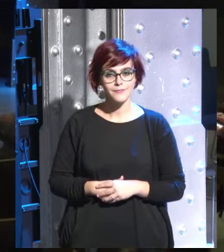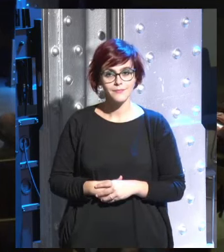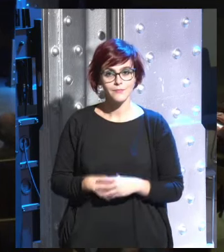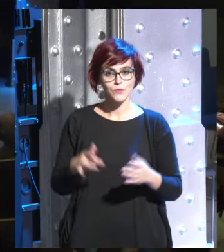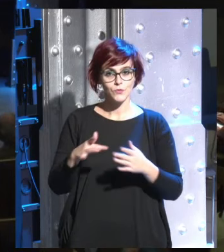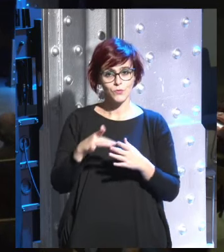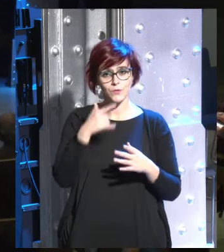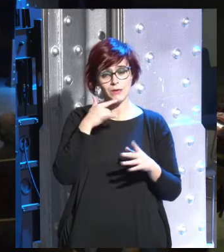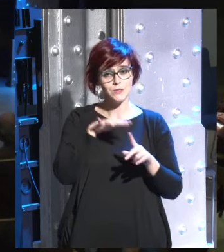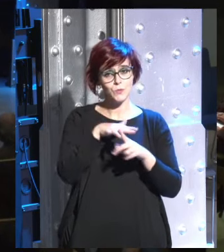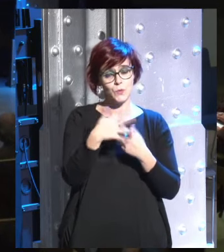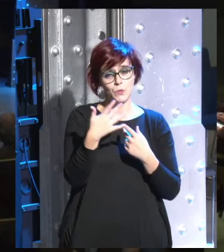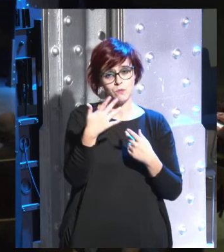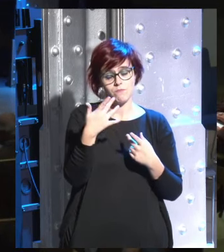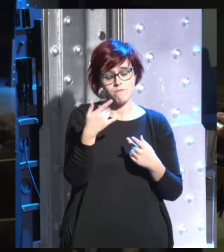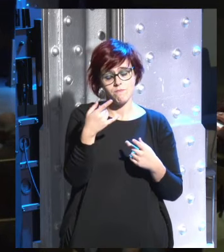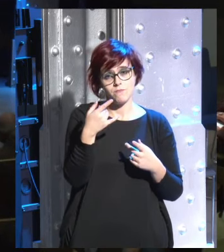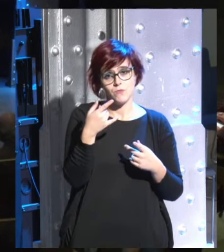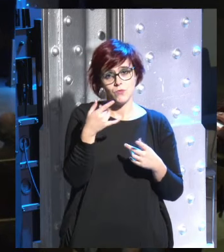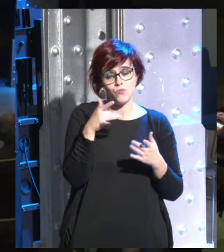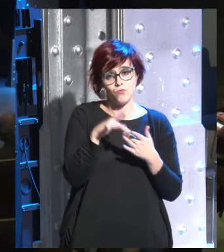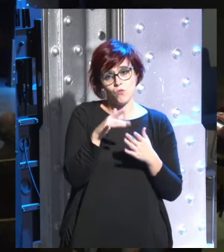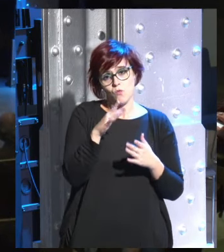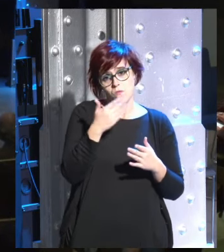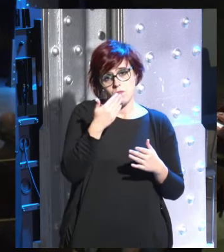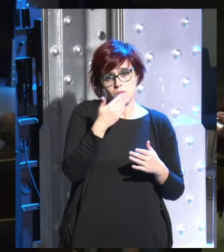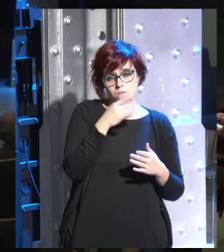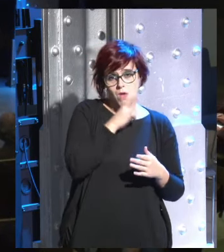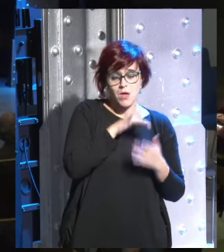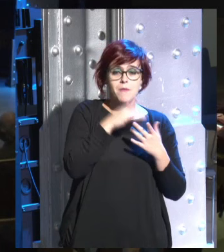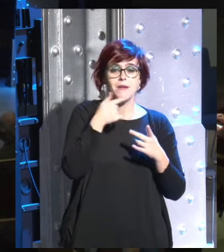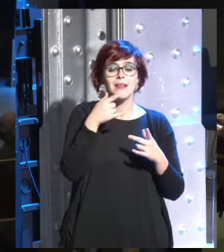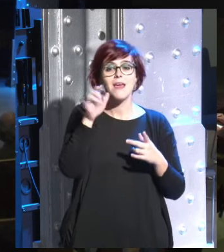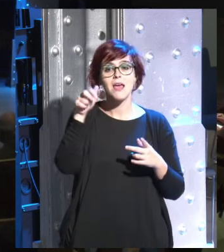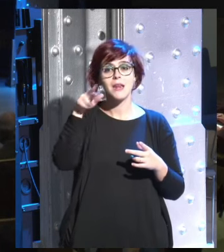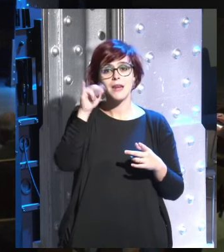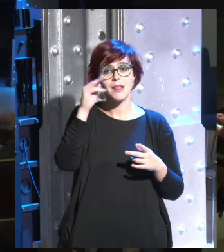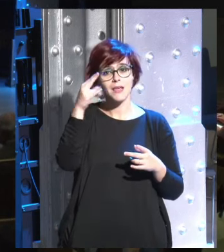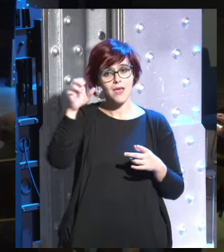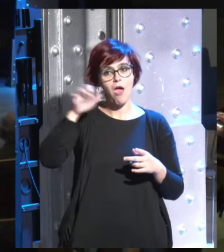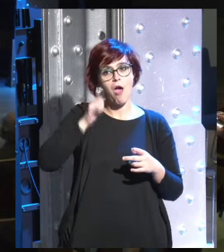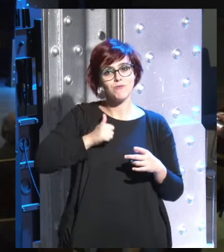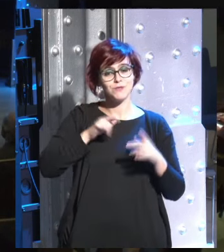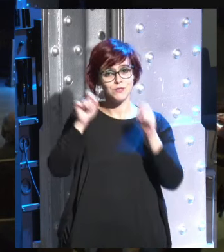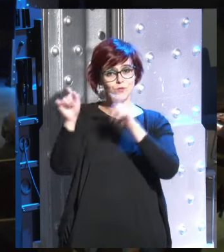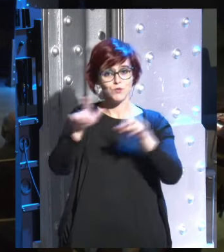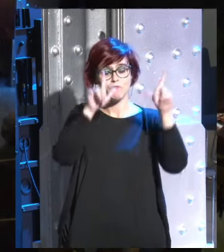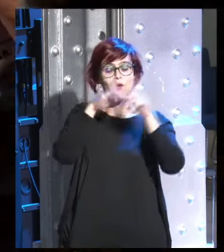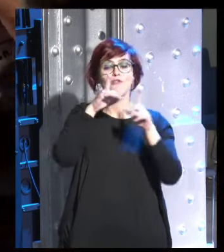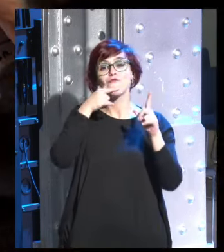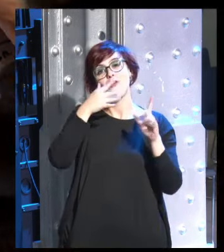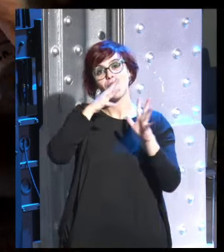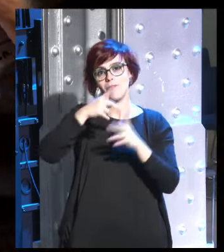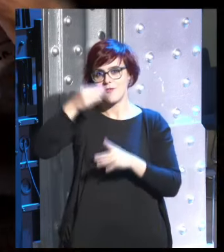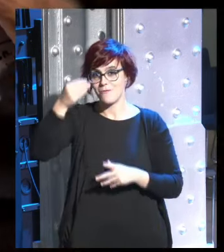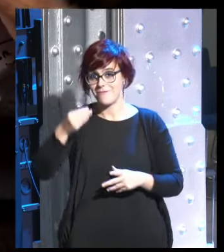esa es la noticia mala voy a pedir como tengo que explicar unas cuantas cosas que podamos ver los dibujos de enrique mientras que nos despedimos porque la noticia buena